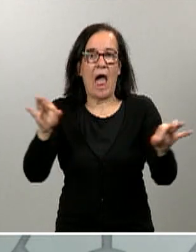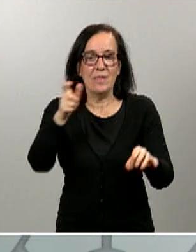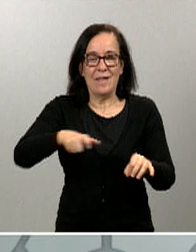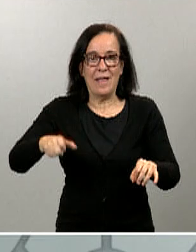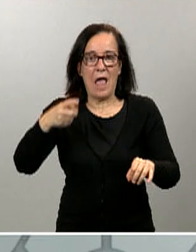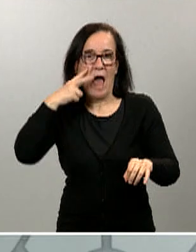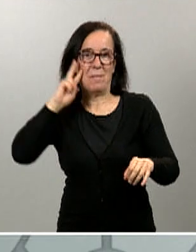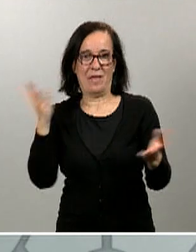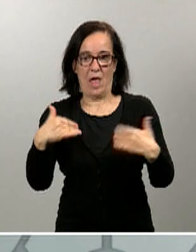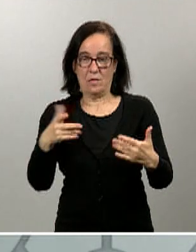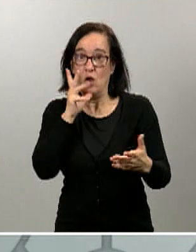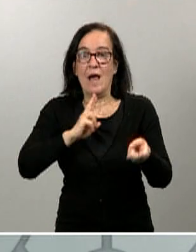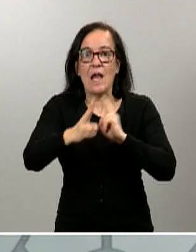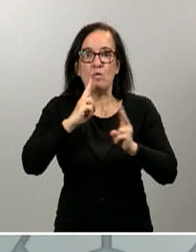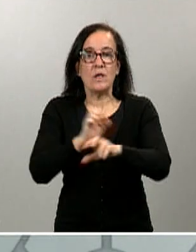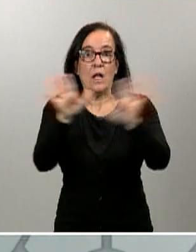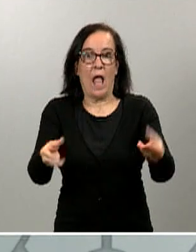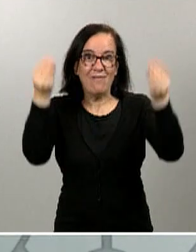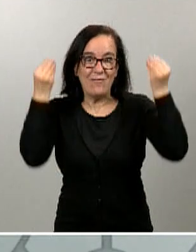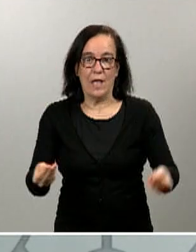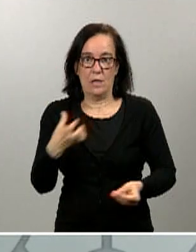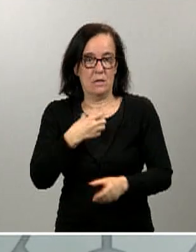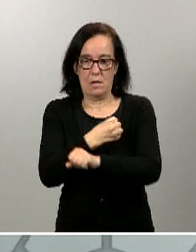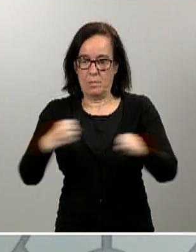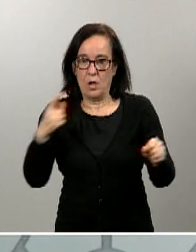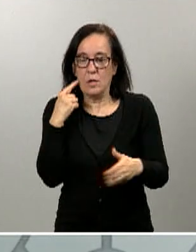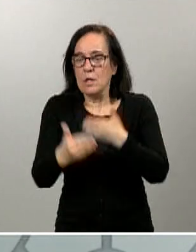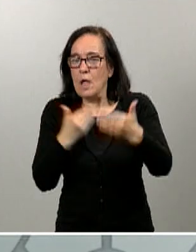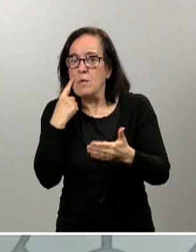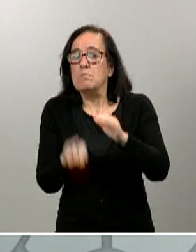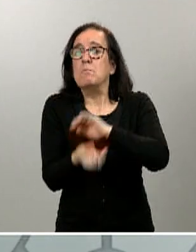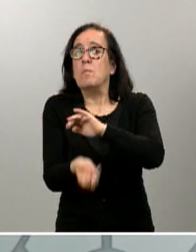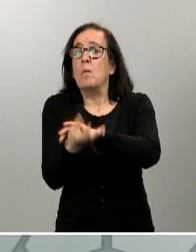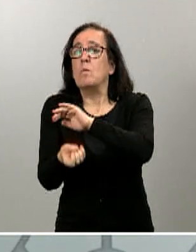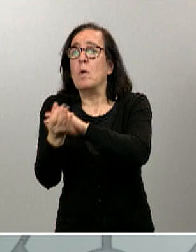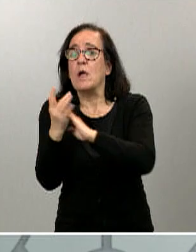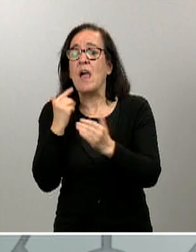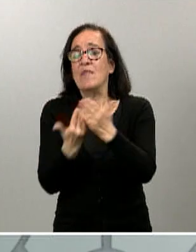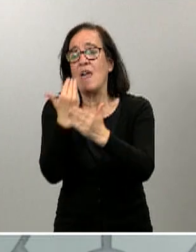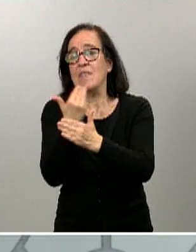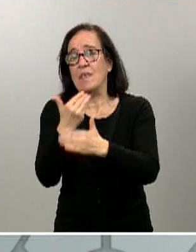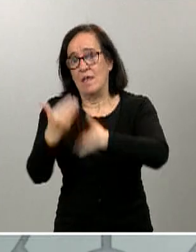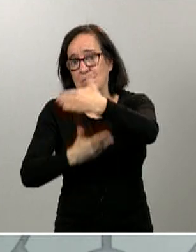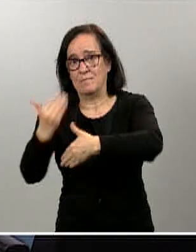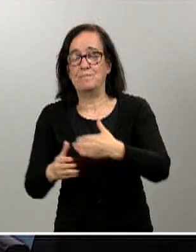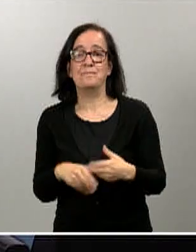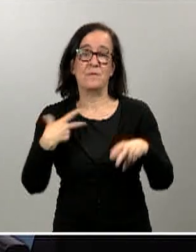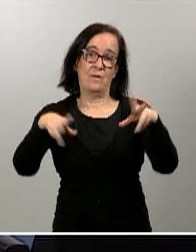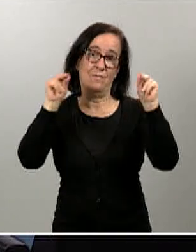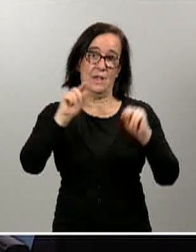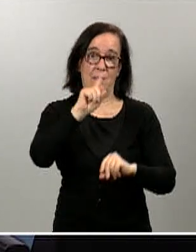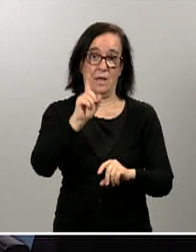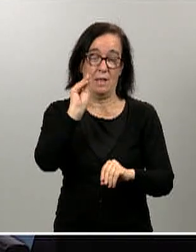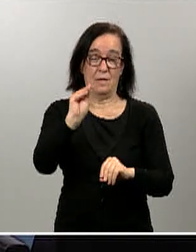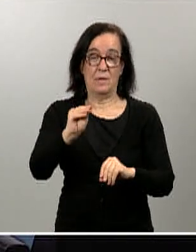claras en muchos de los casos, sino un continuo observar cada día y estudiar cada día lo que pasa. Finalizamos con una pregunta de la sexta para